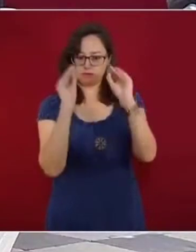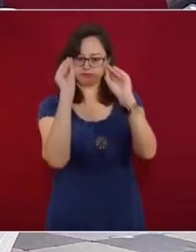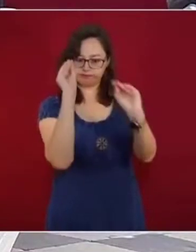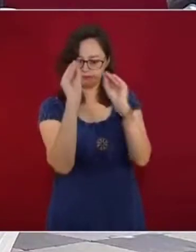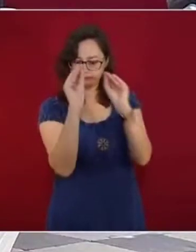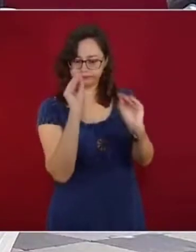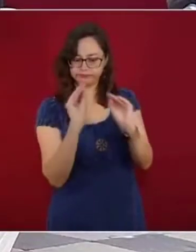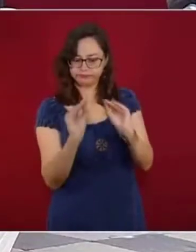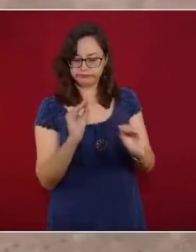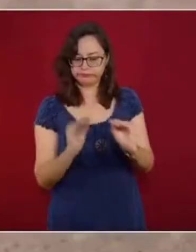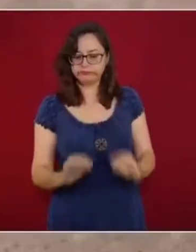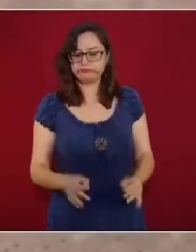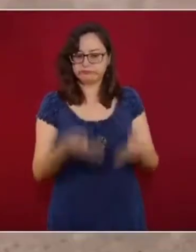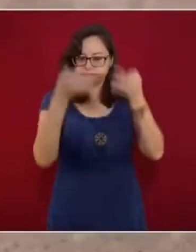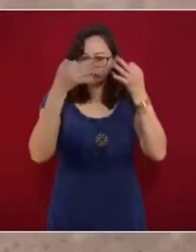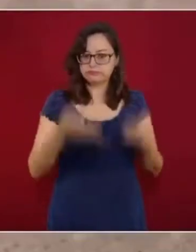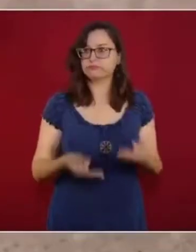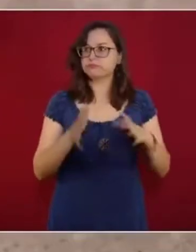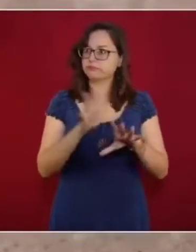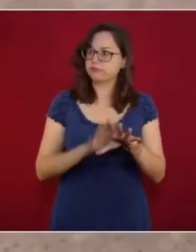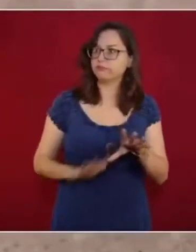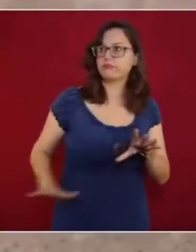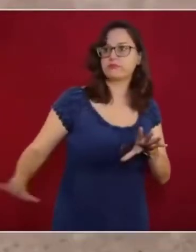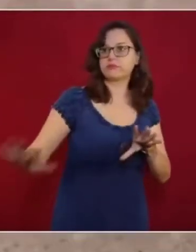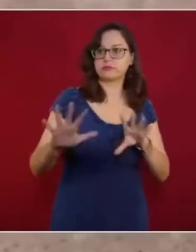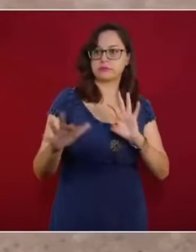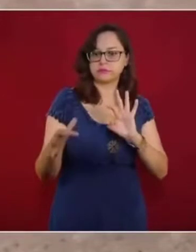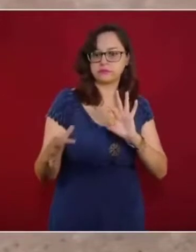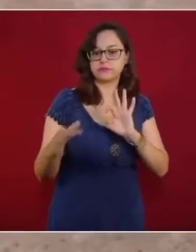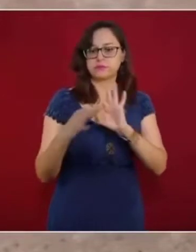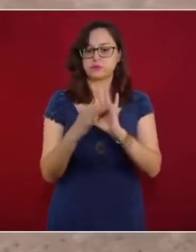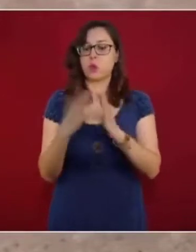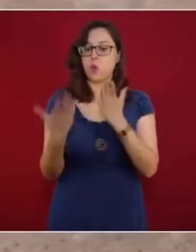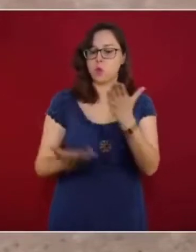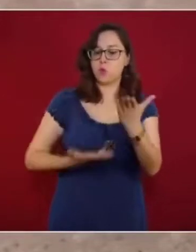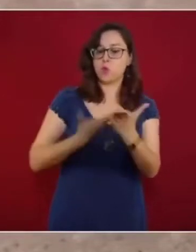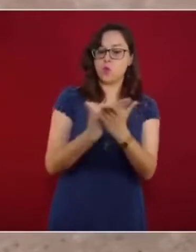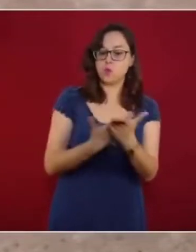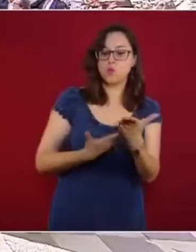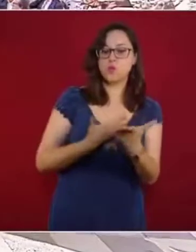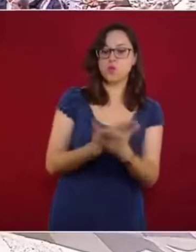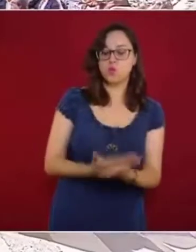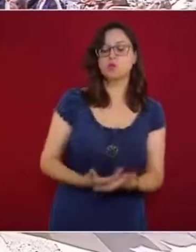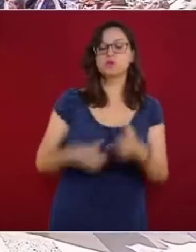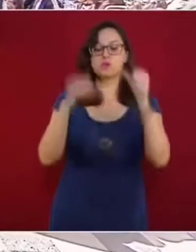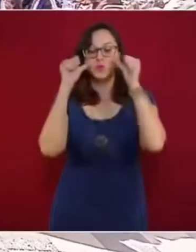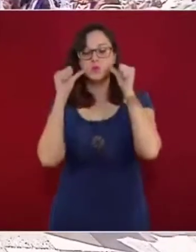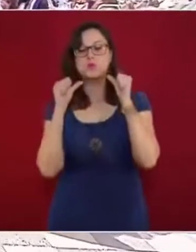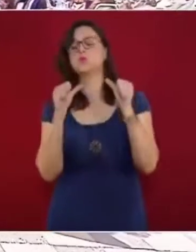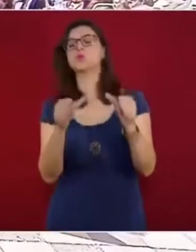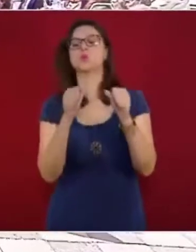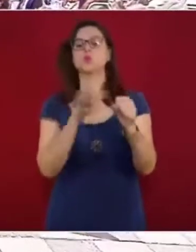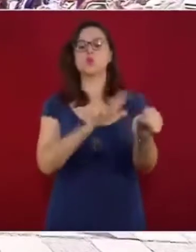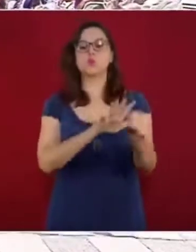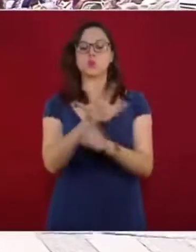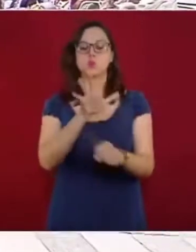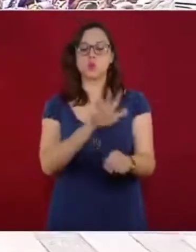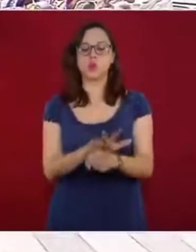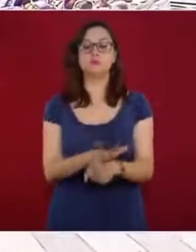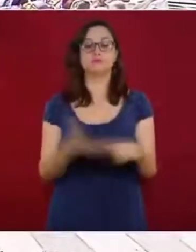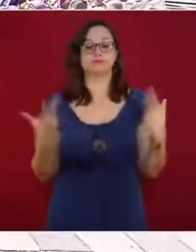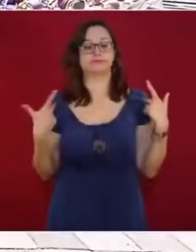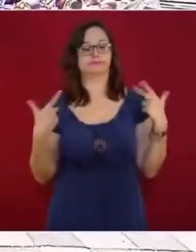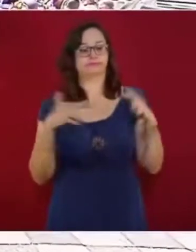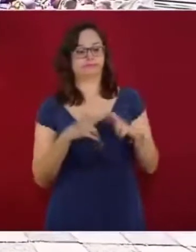sociedad. Tenga la seguridad que atenderemos todas sus propuestas, y una de ellas se refiere al proceso de formación para los